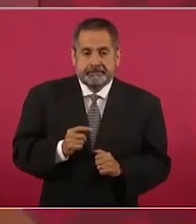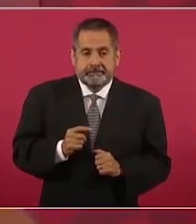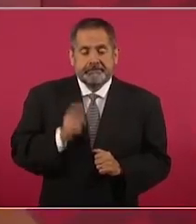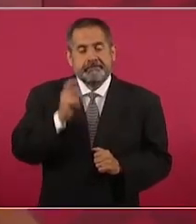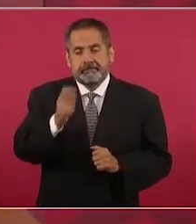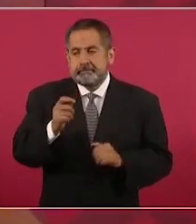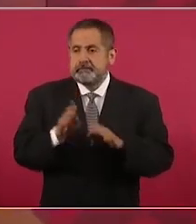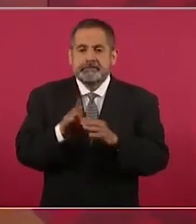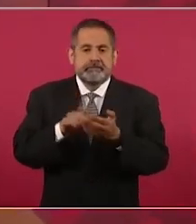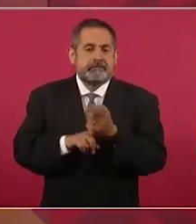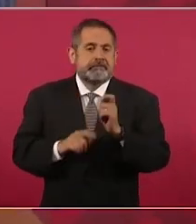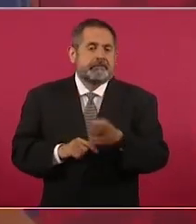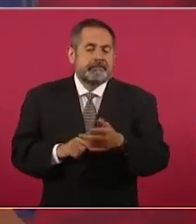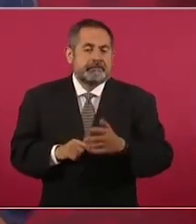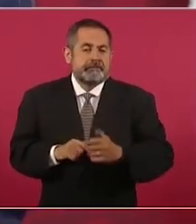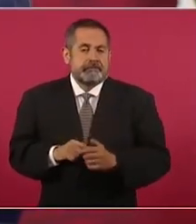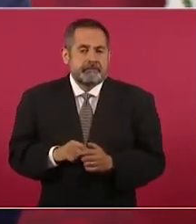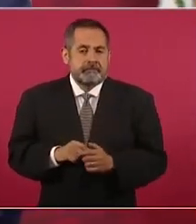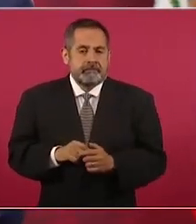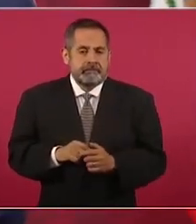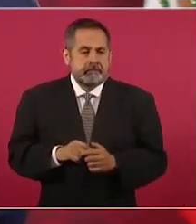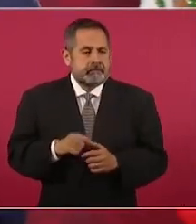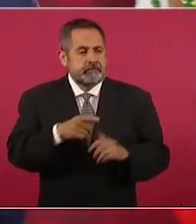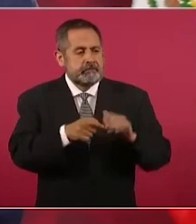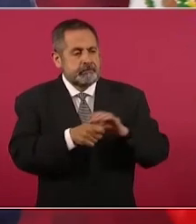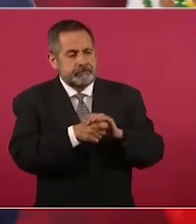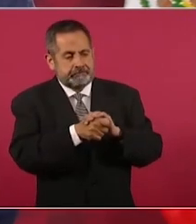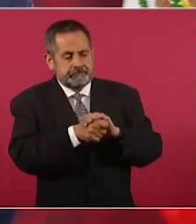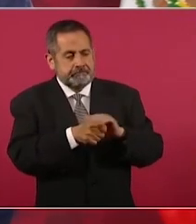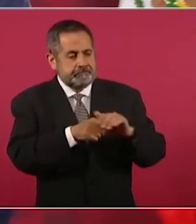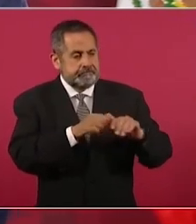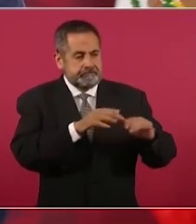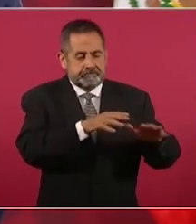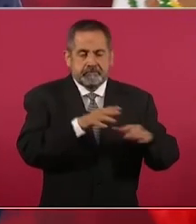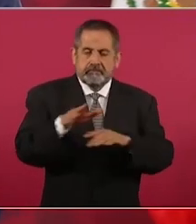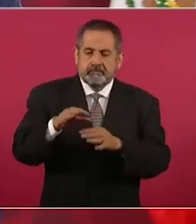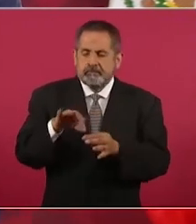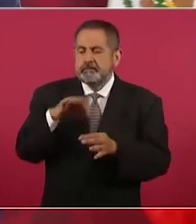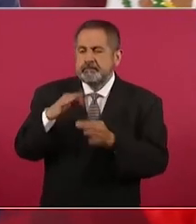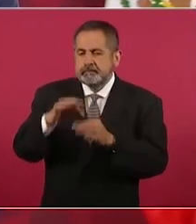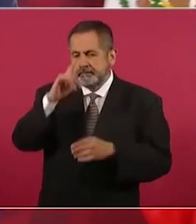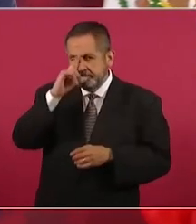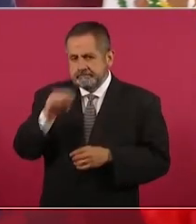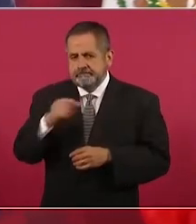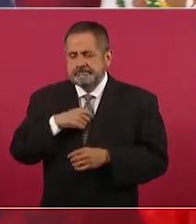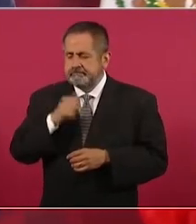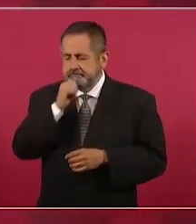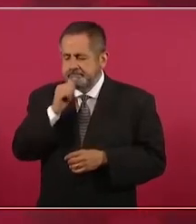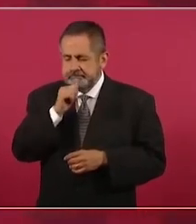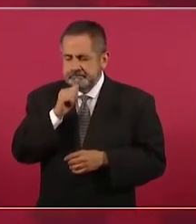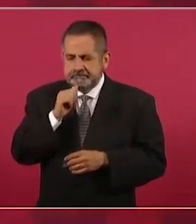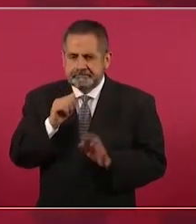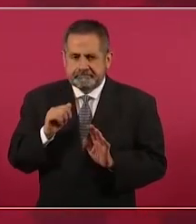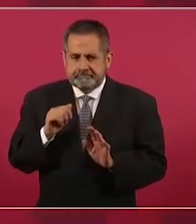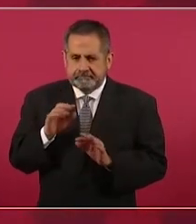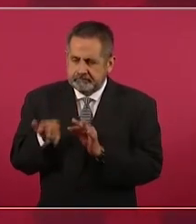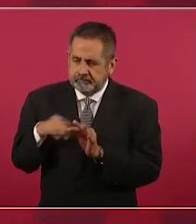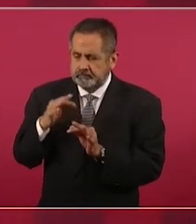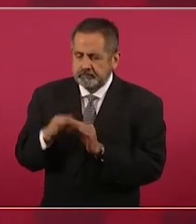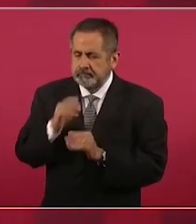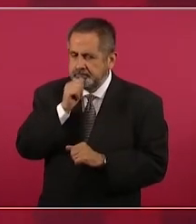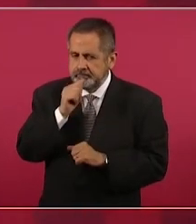demandas incumplidas o de los compromisos que hice que no